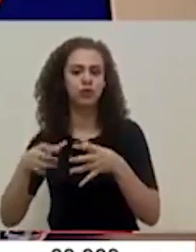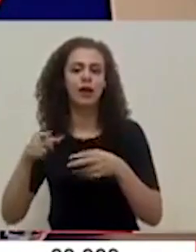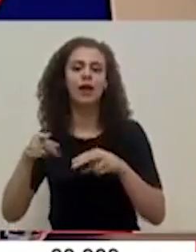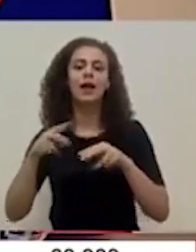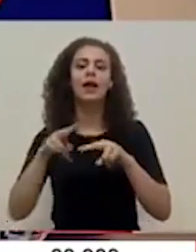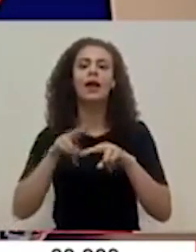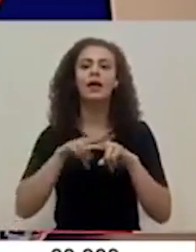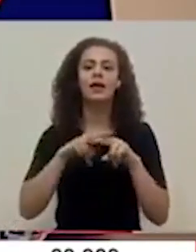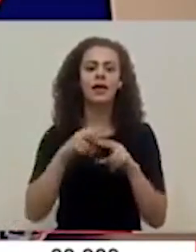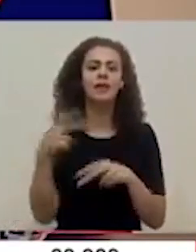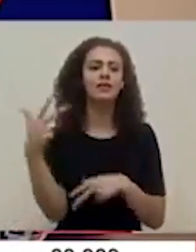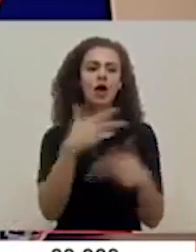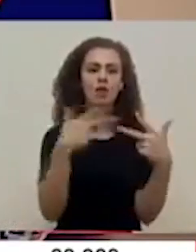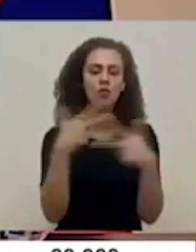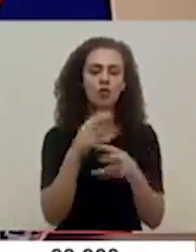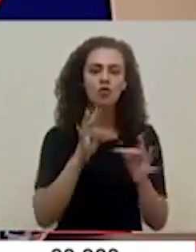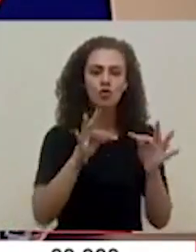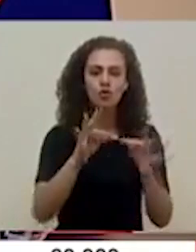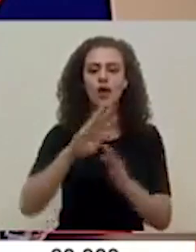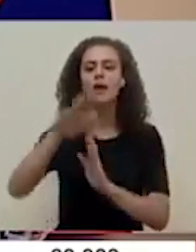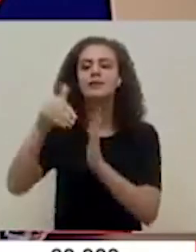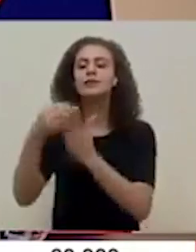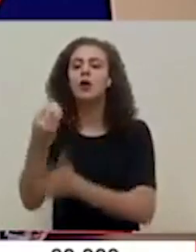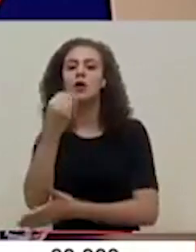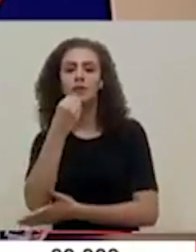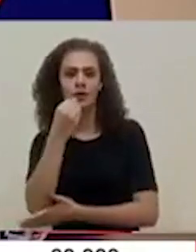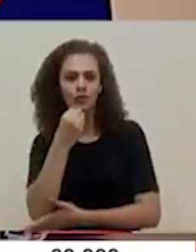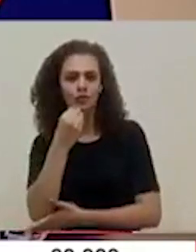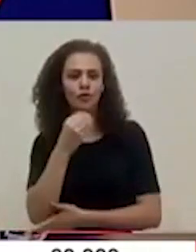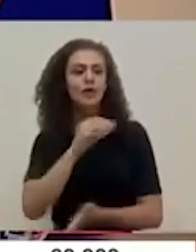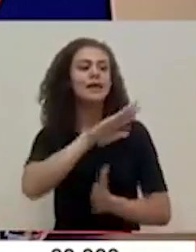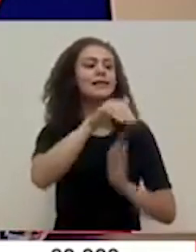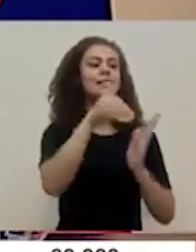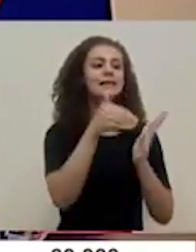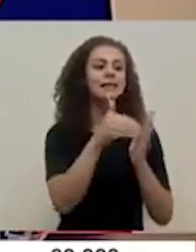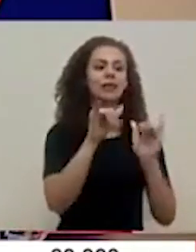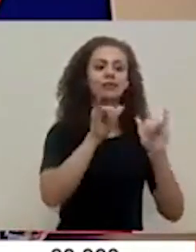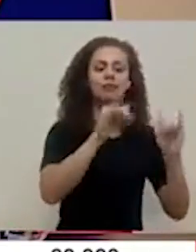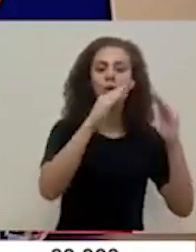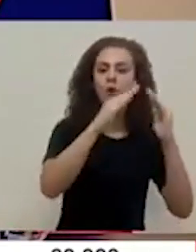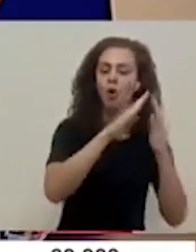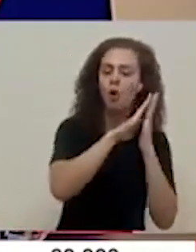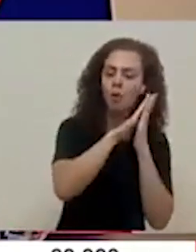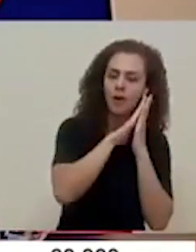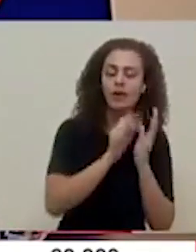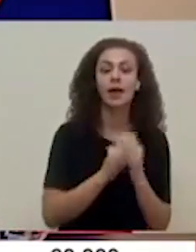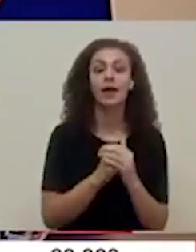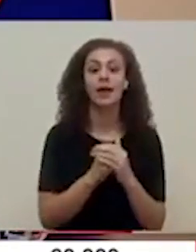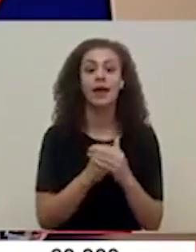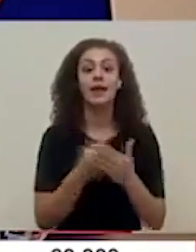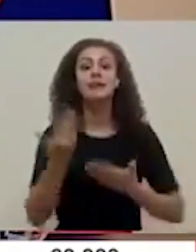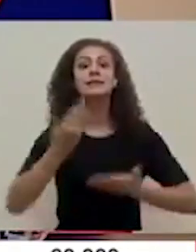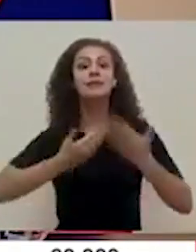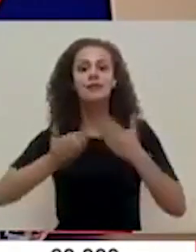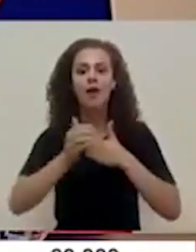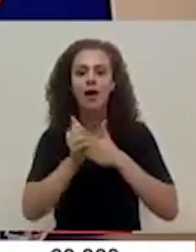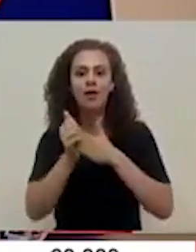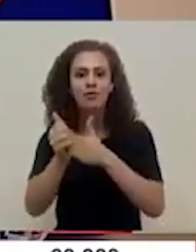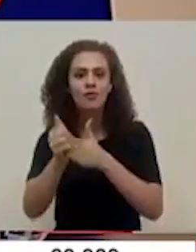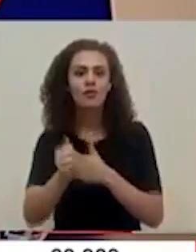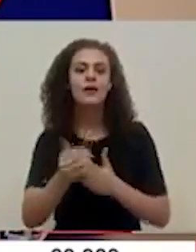Transporte turístico, centros de alimentación, centros de hospedaje, servicios de guiado,